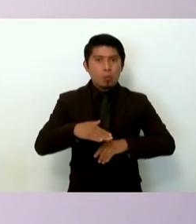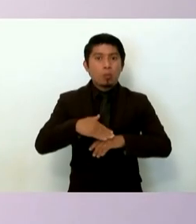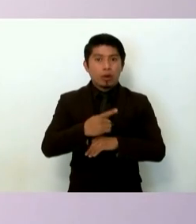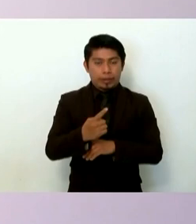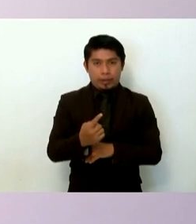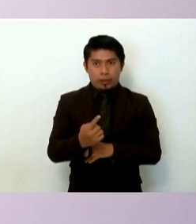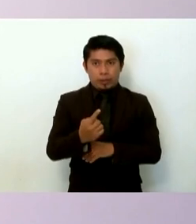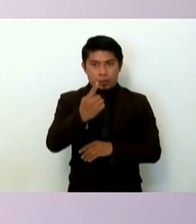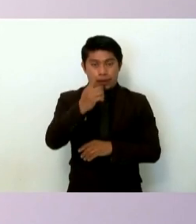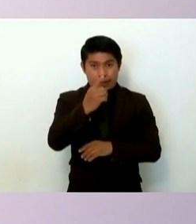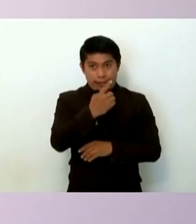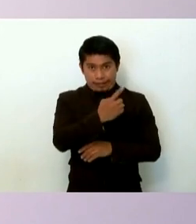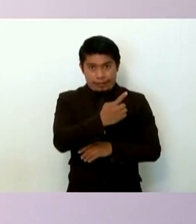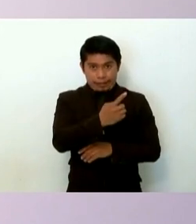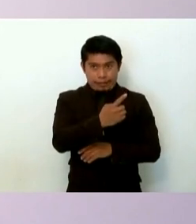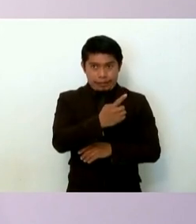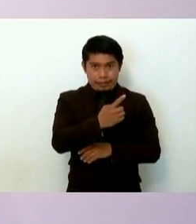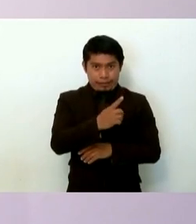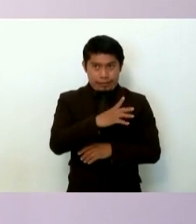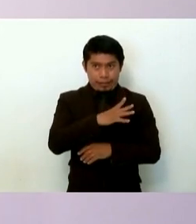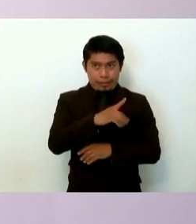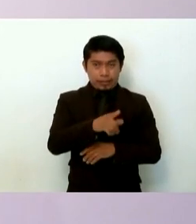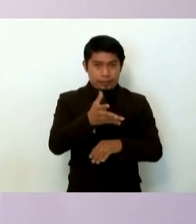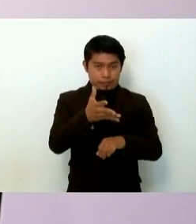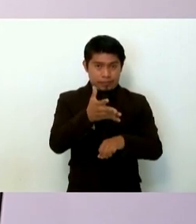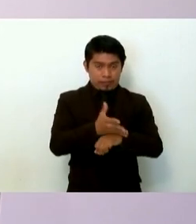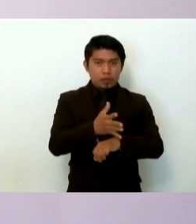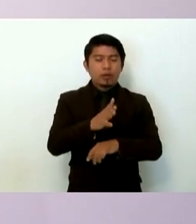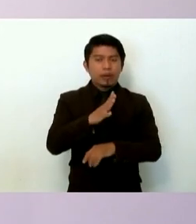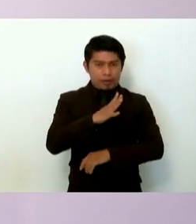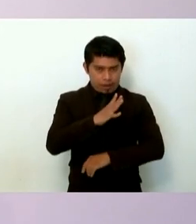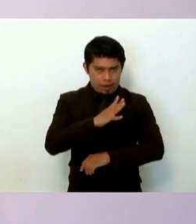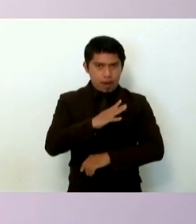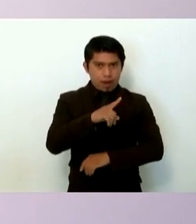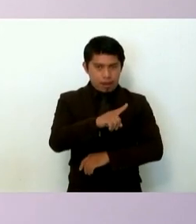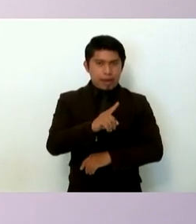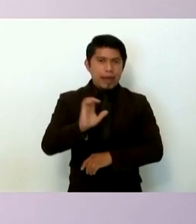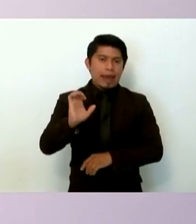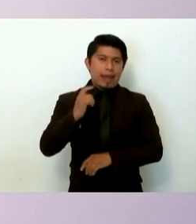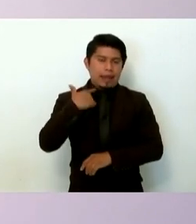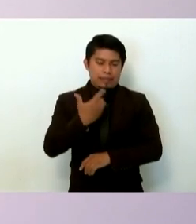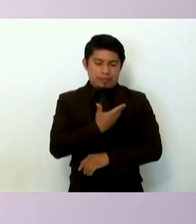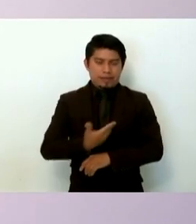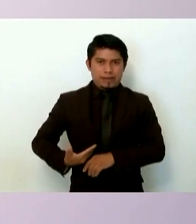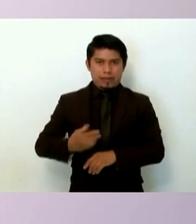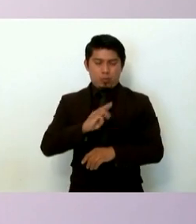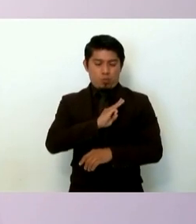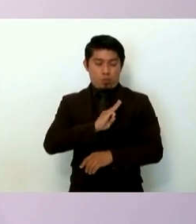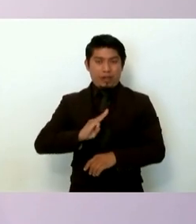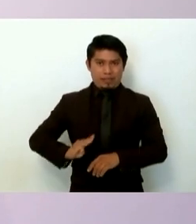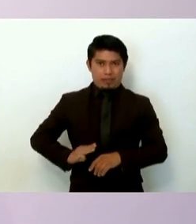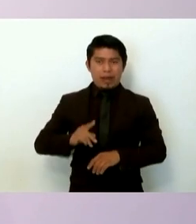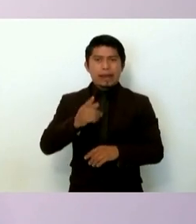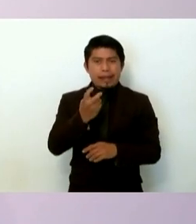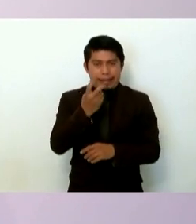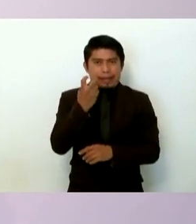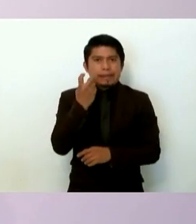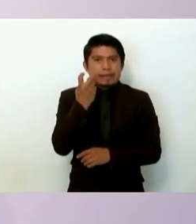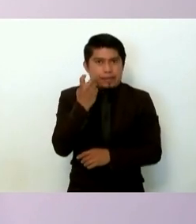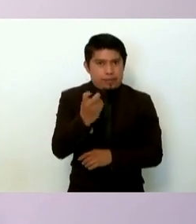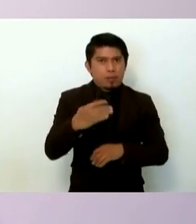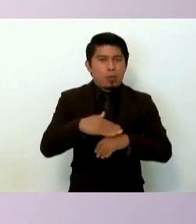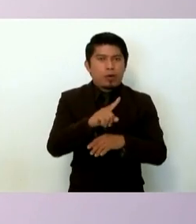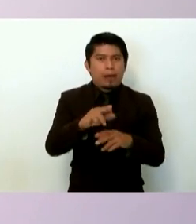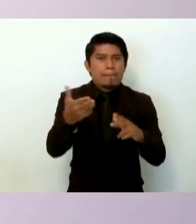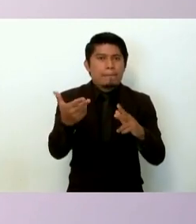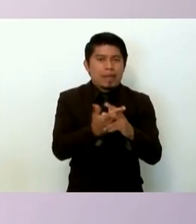una de las sentencias que tiene el entonces presidente municipal es justamente por